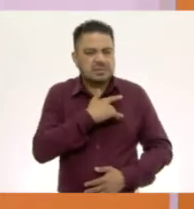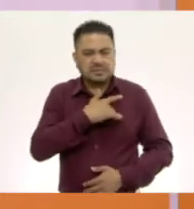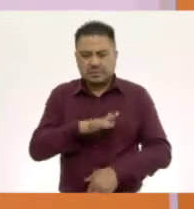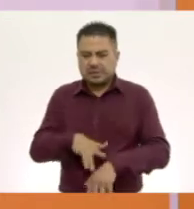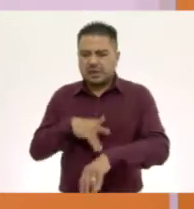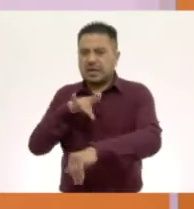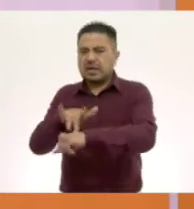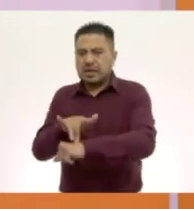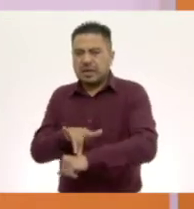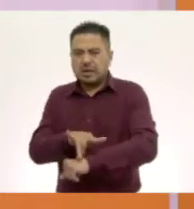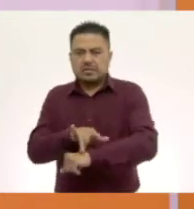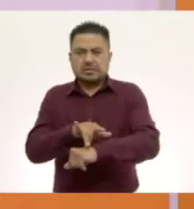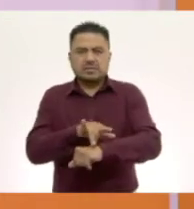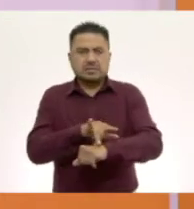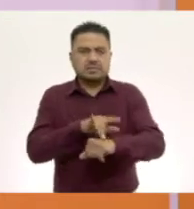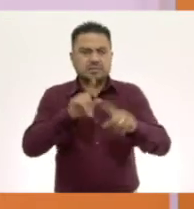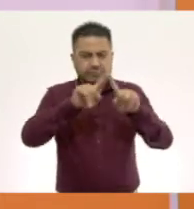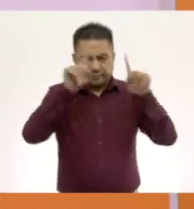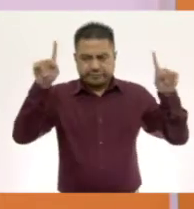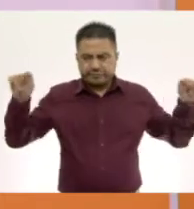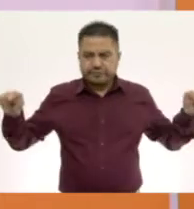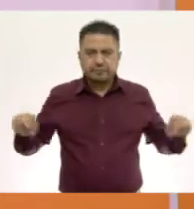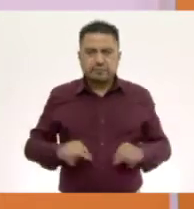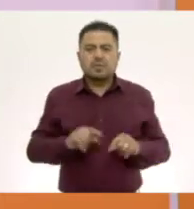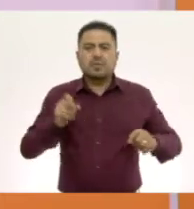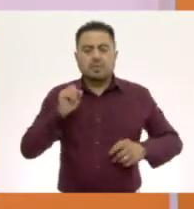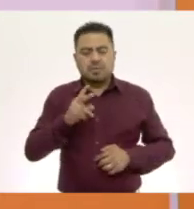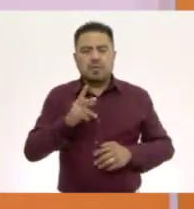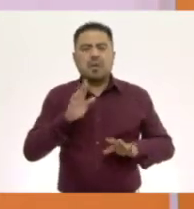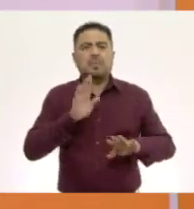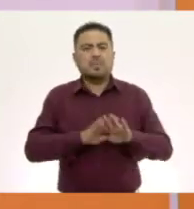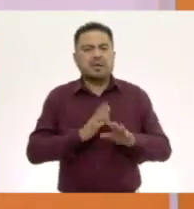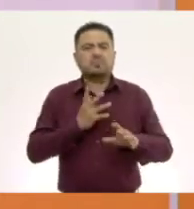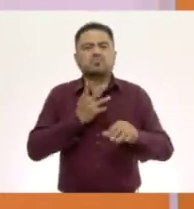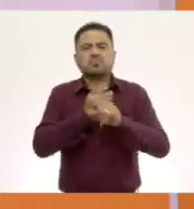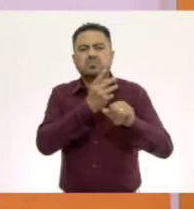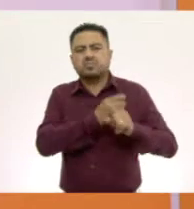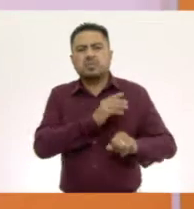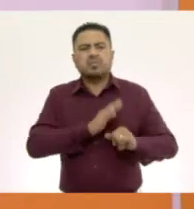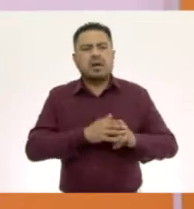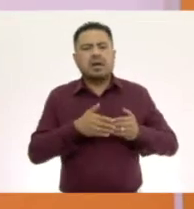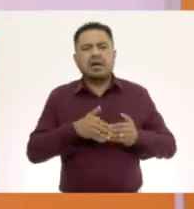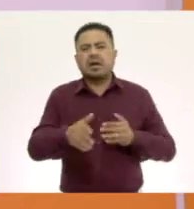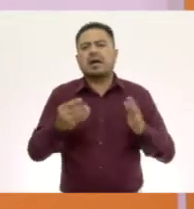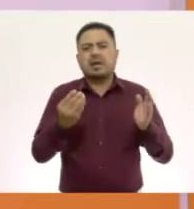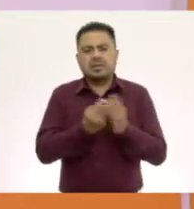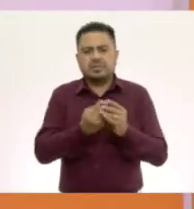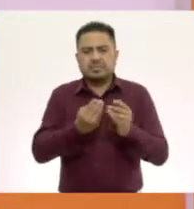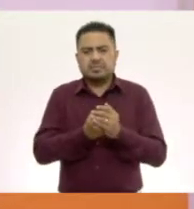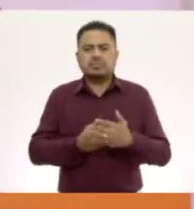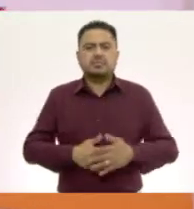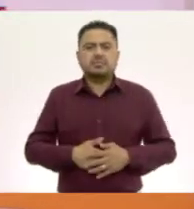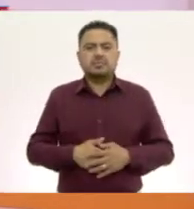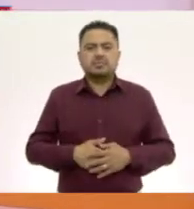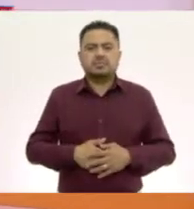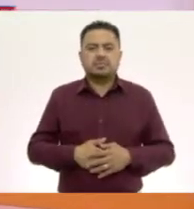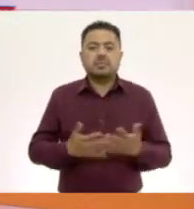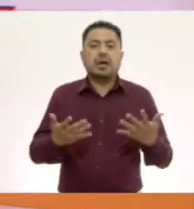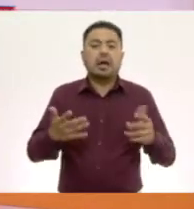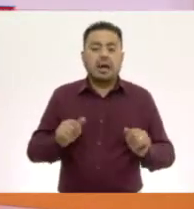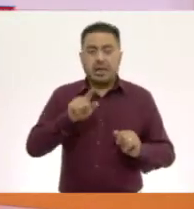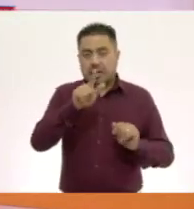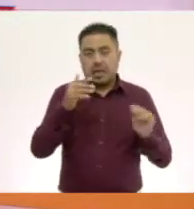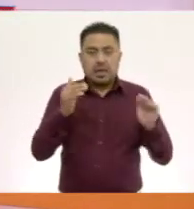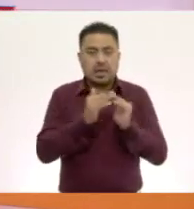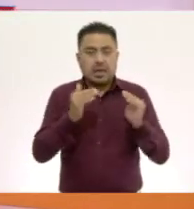Sentido del tacto. Nuestro esquema del sentido del tacto. Vamos a irlo complementando a lo largo de la clase. ¿Ya lo hiciste